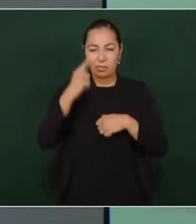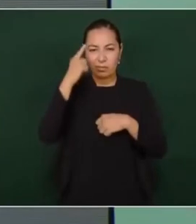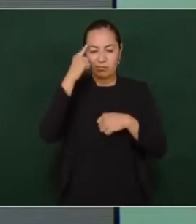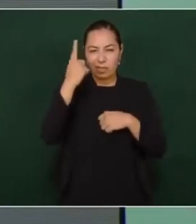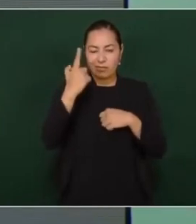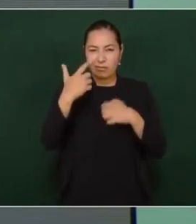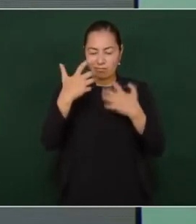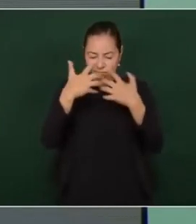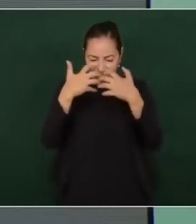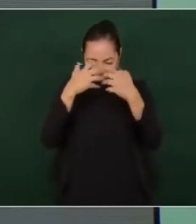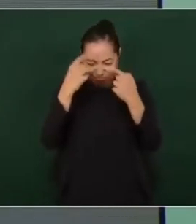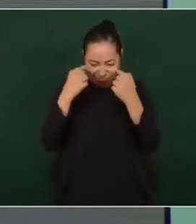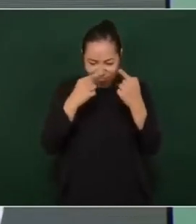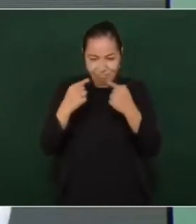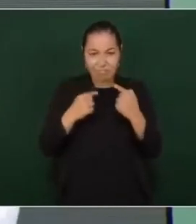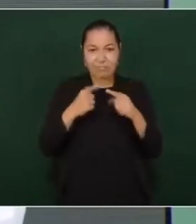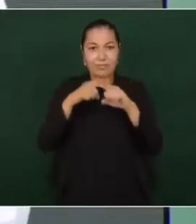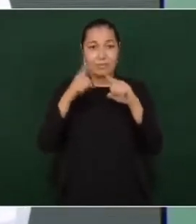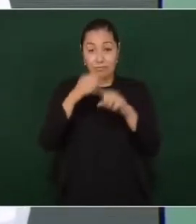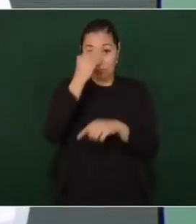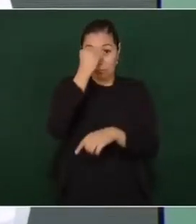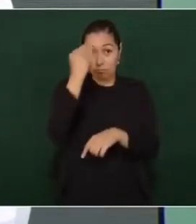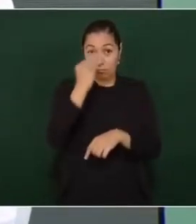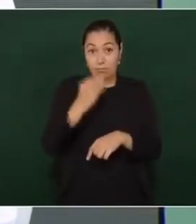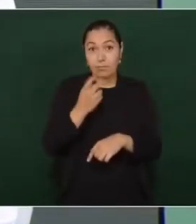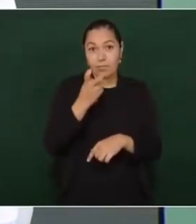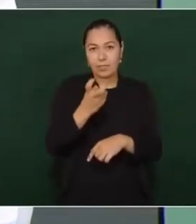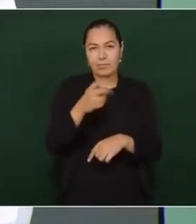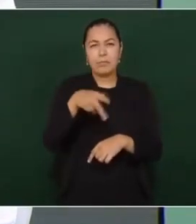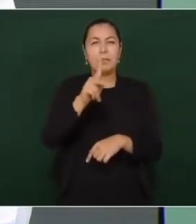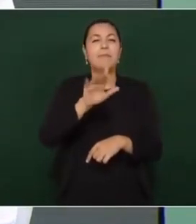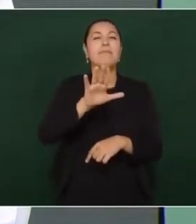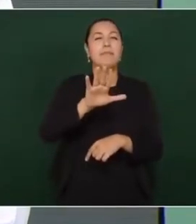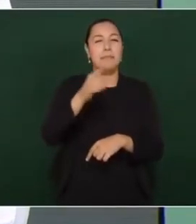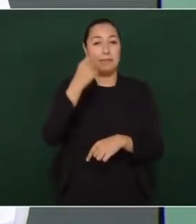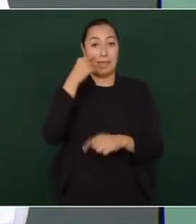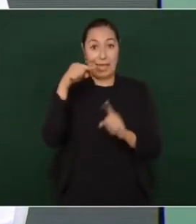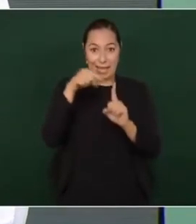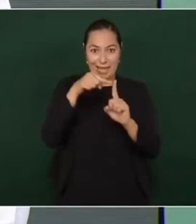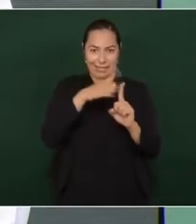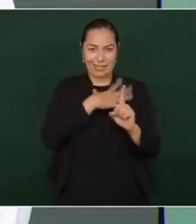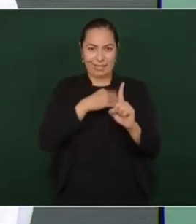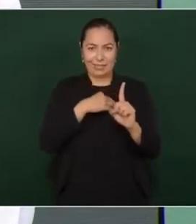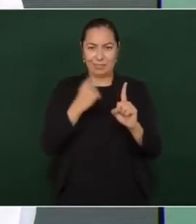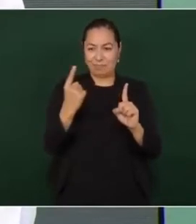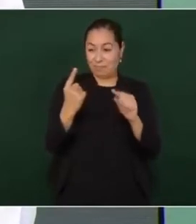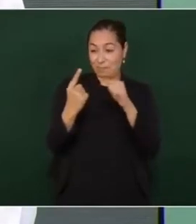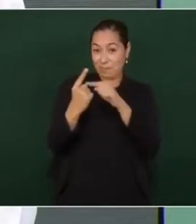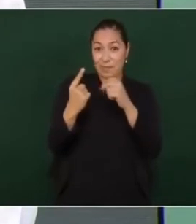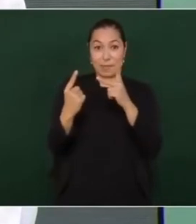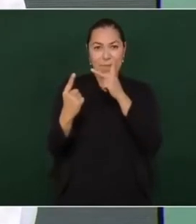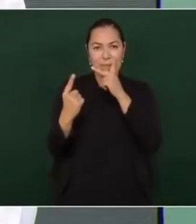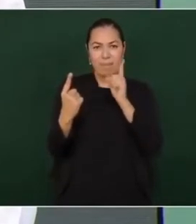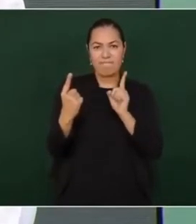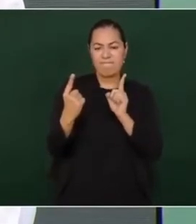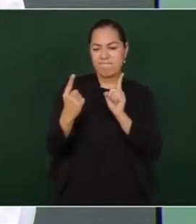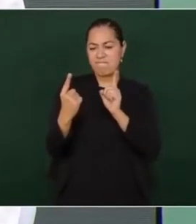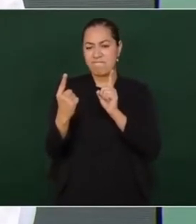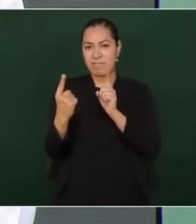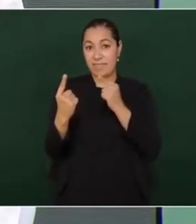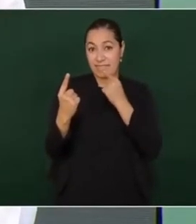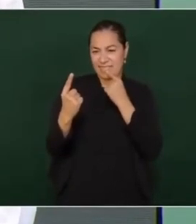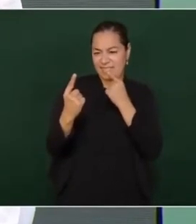Pero fíjense cómo el hijo le dice al papá, a pesar de ser un